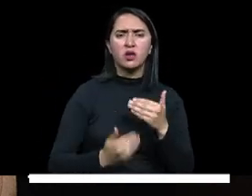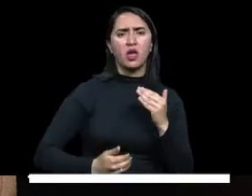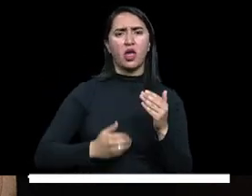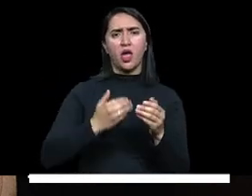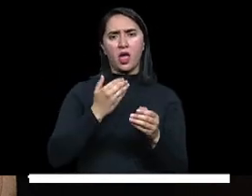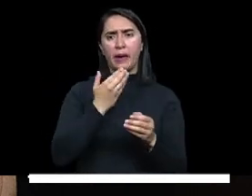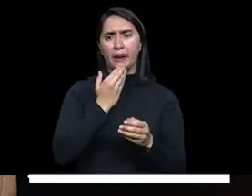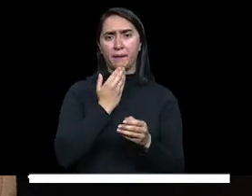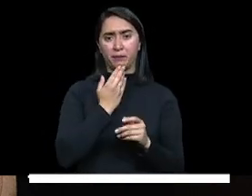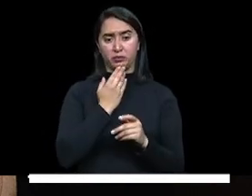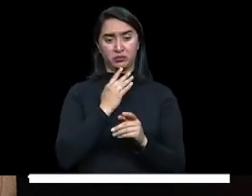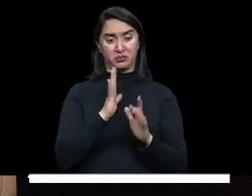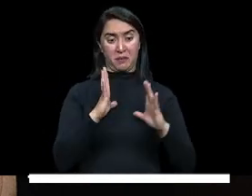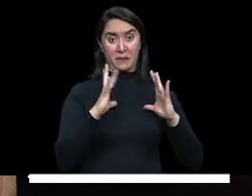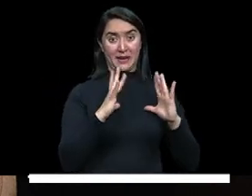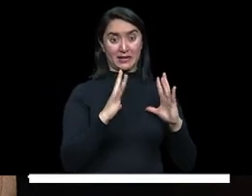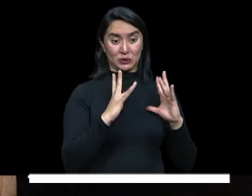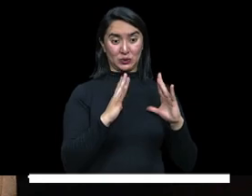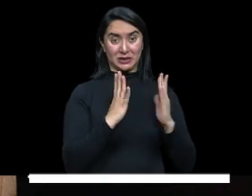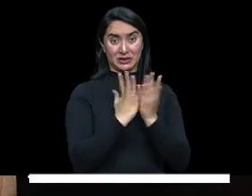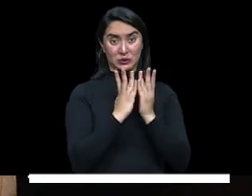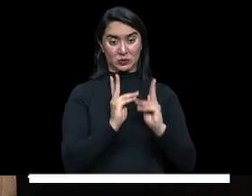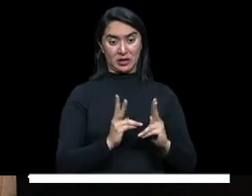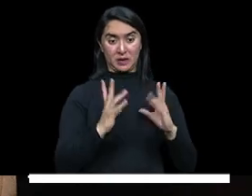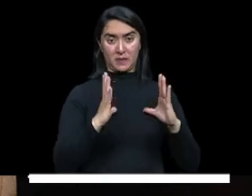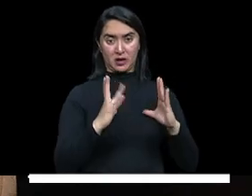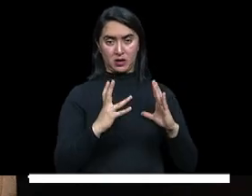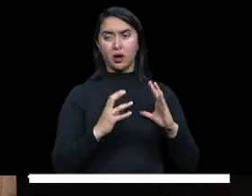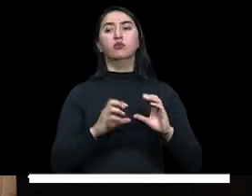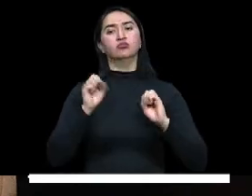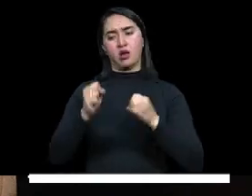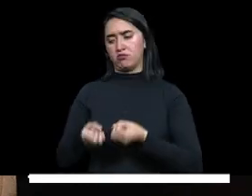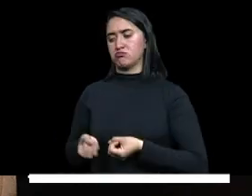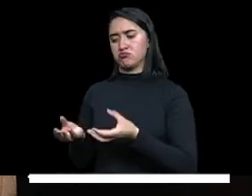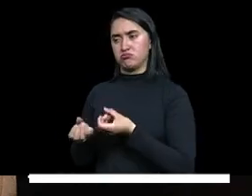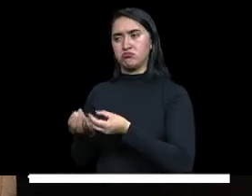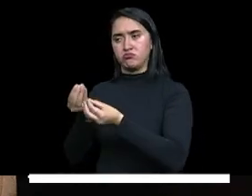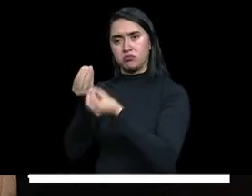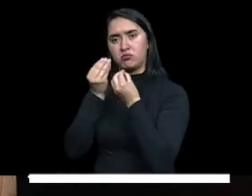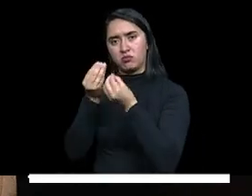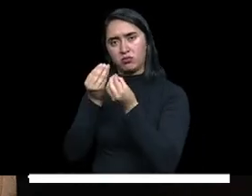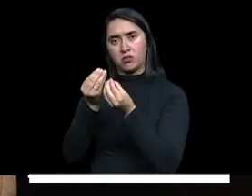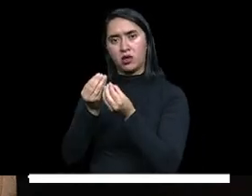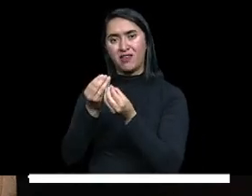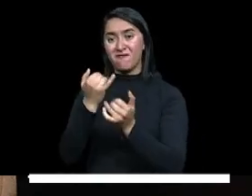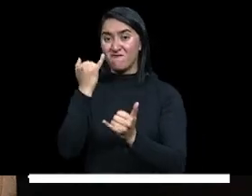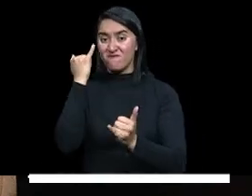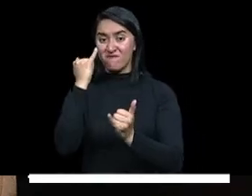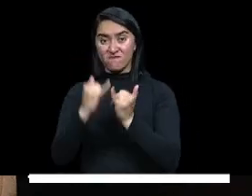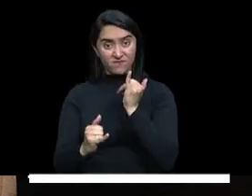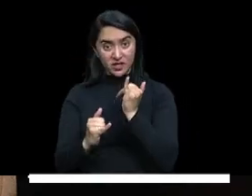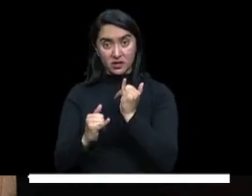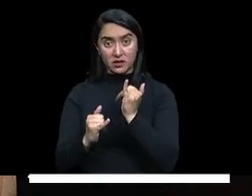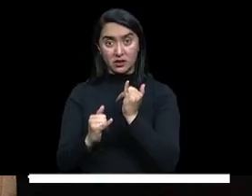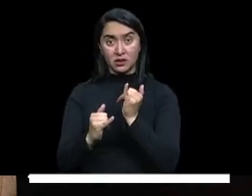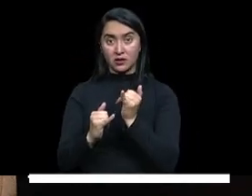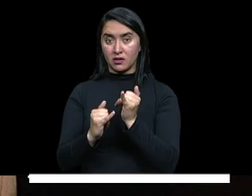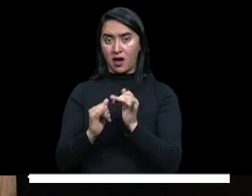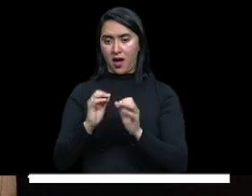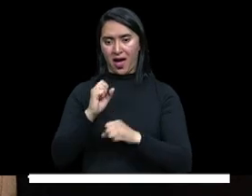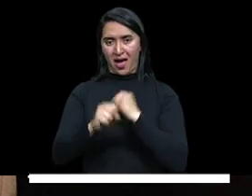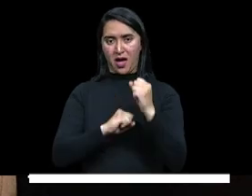garantizar que, después de culminar el calendario académico, sigamos contribuyendo a mitigar el hambre,